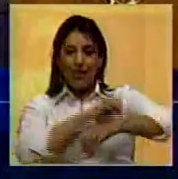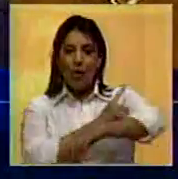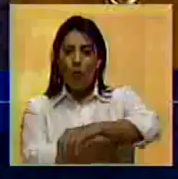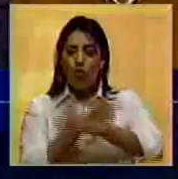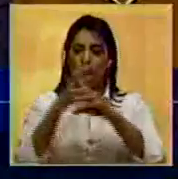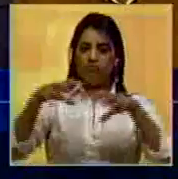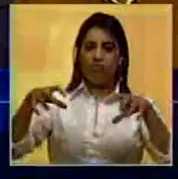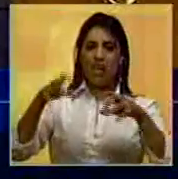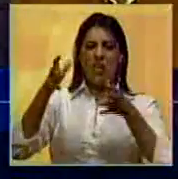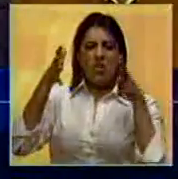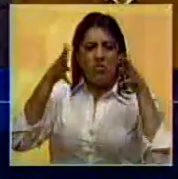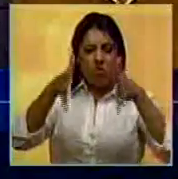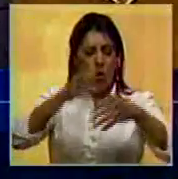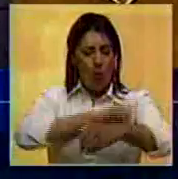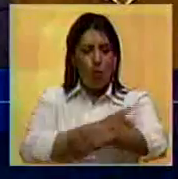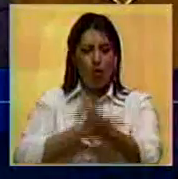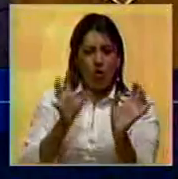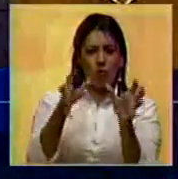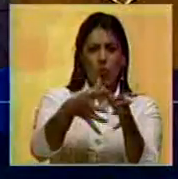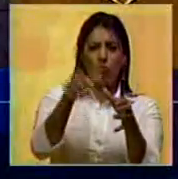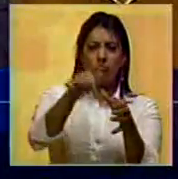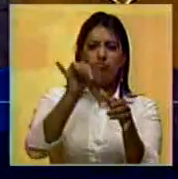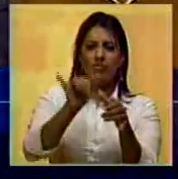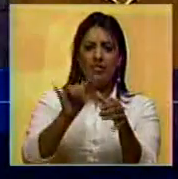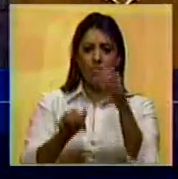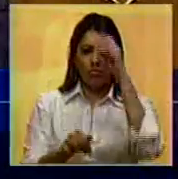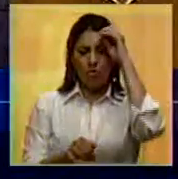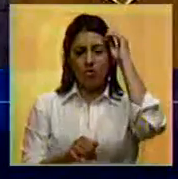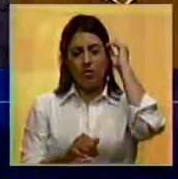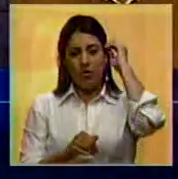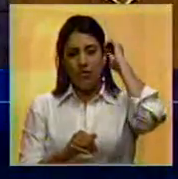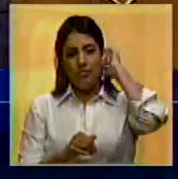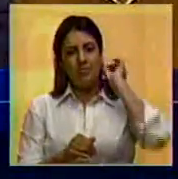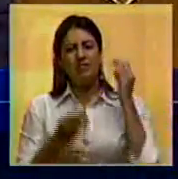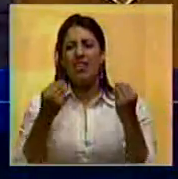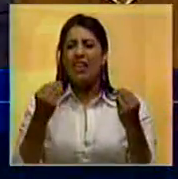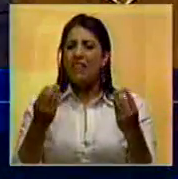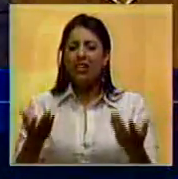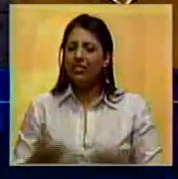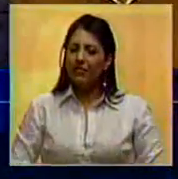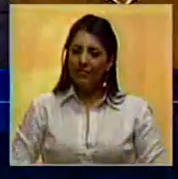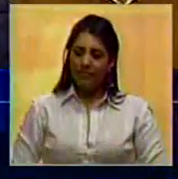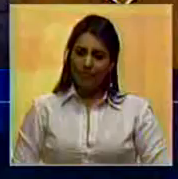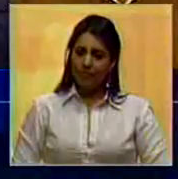y concentrando todo el poder en un grupo que hacer